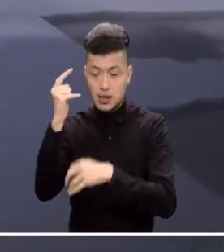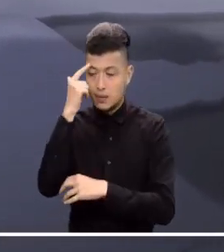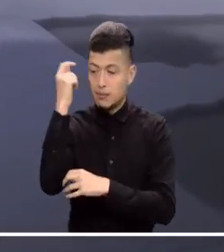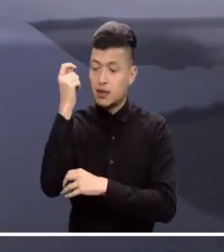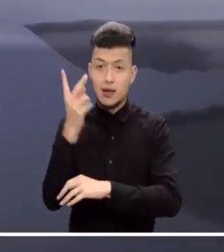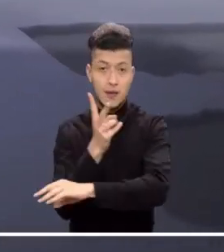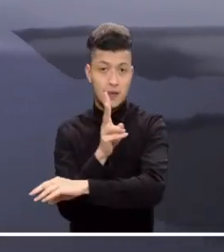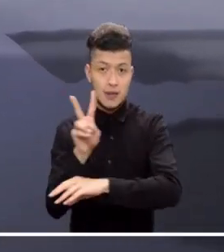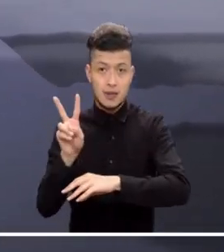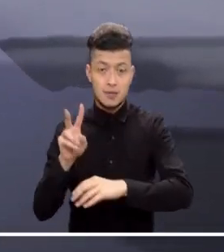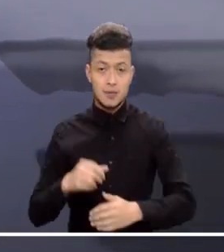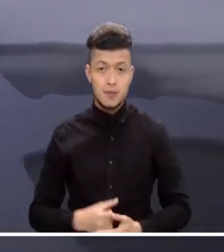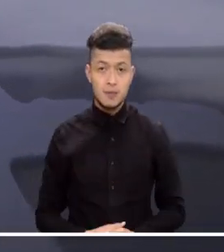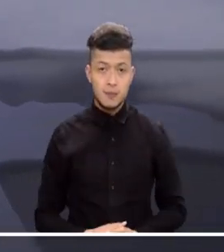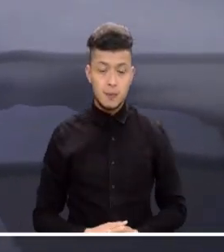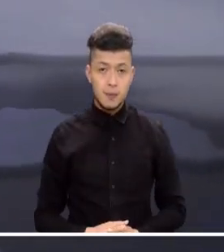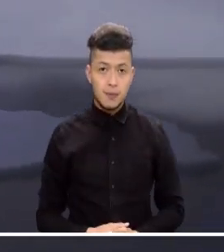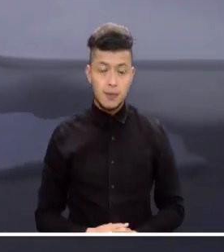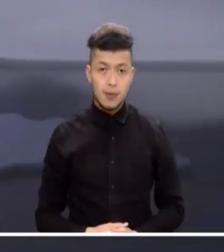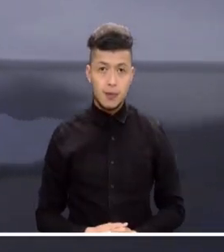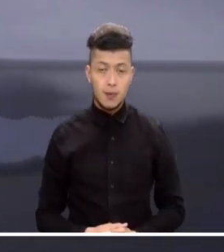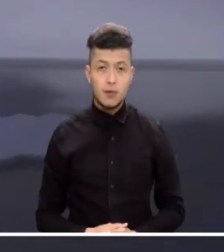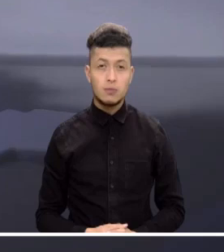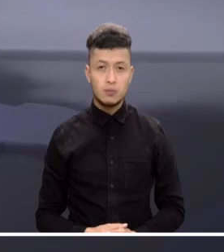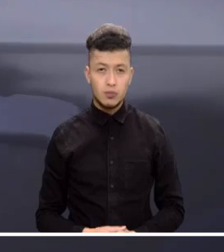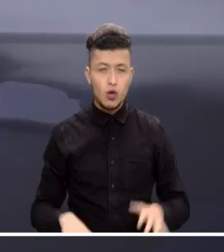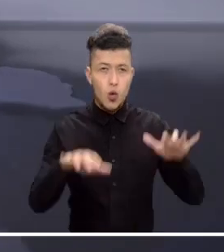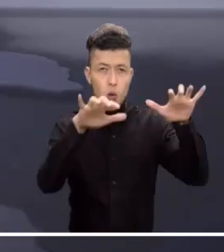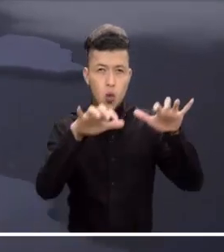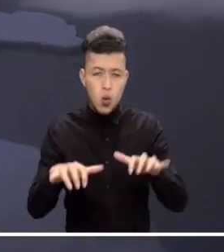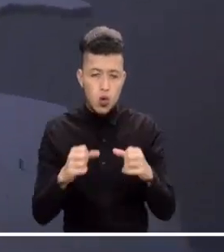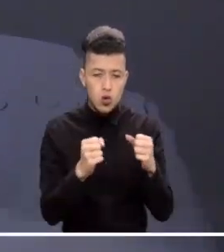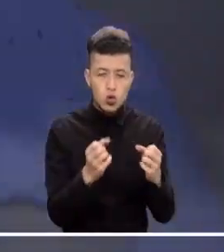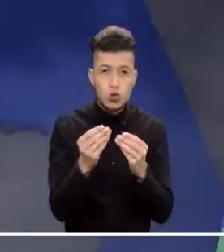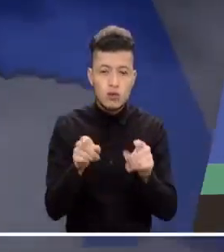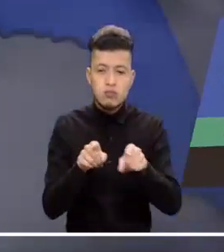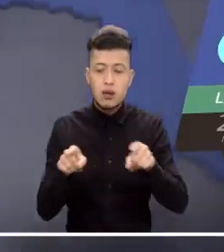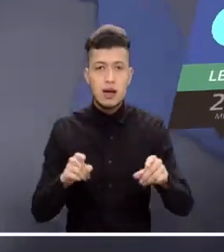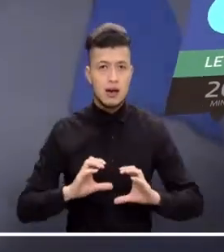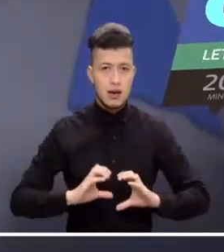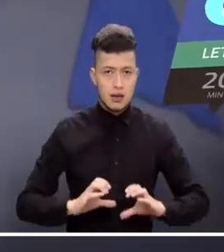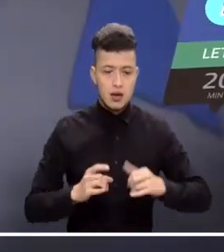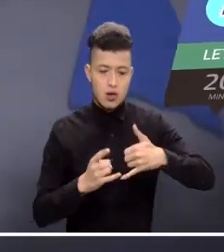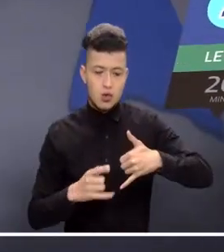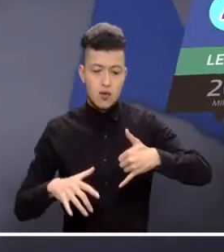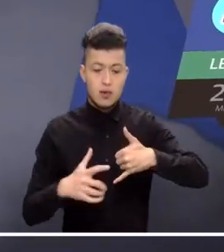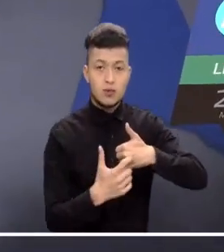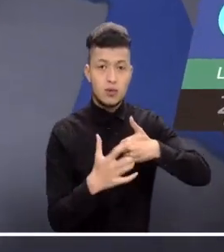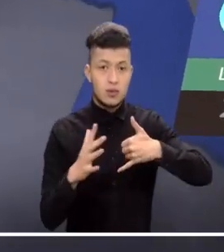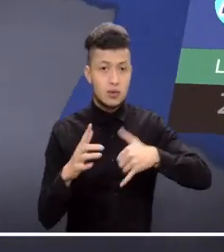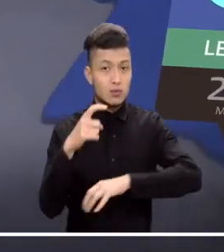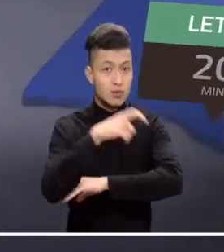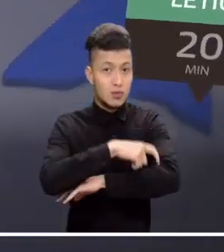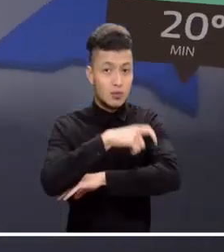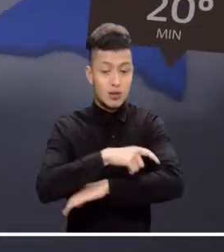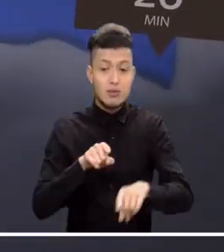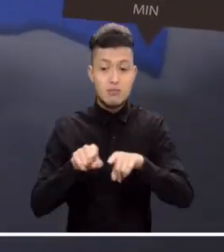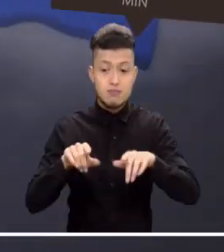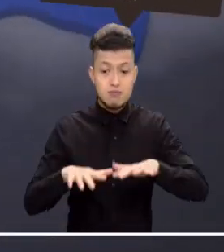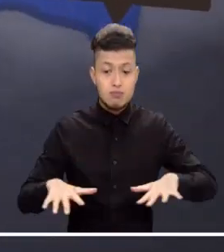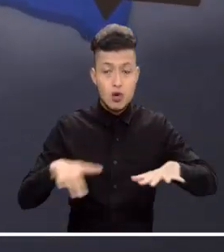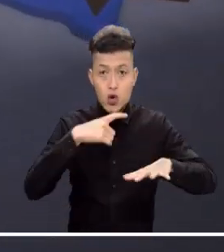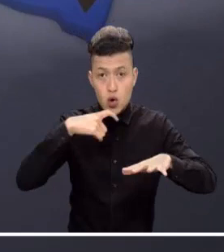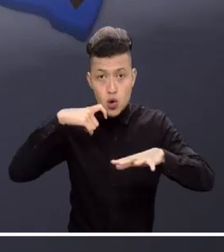territorio. Las más importantes se esperan en Casanare, Meta y Bichada. Lluvias de diversa intensidad se advierten en